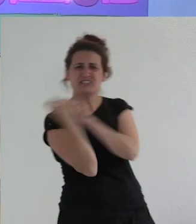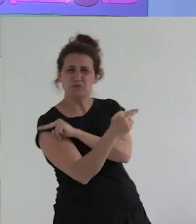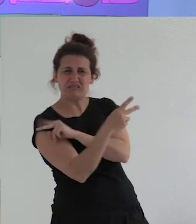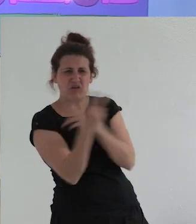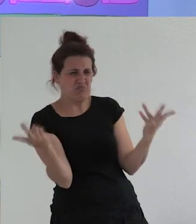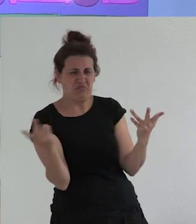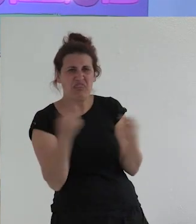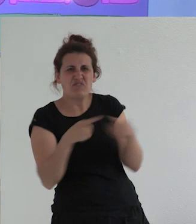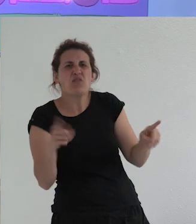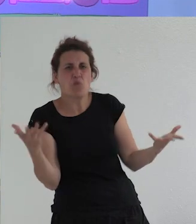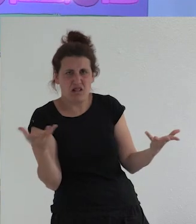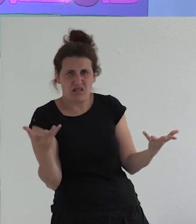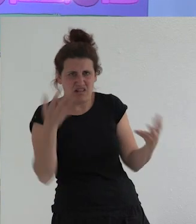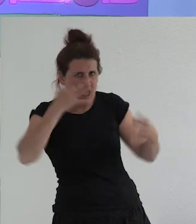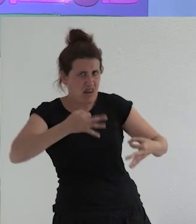de acuerdo perdón